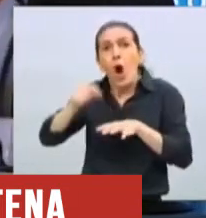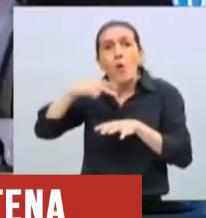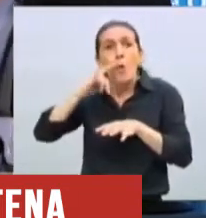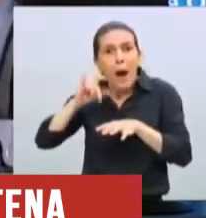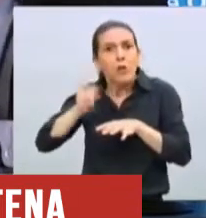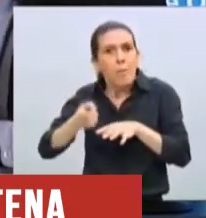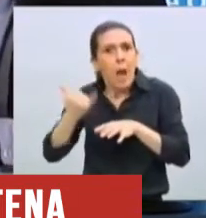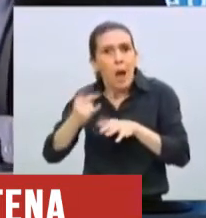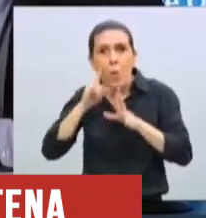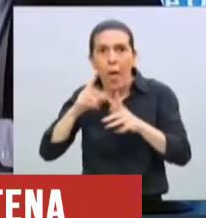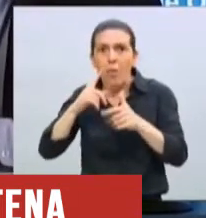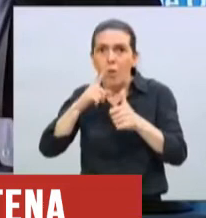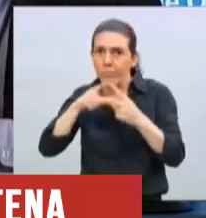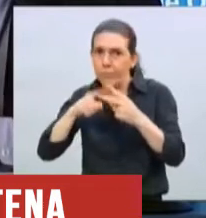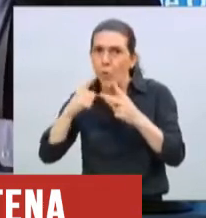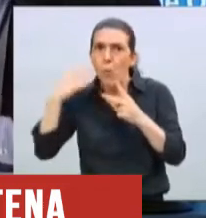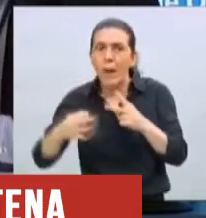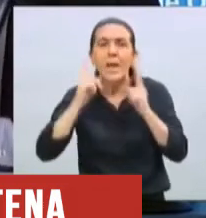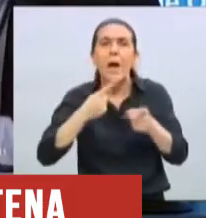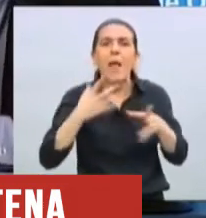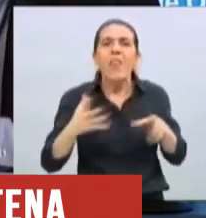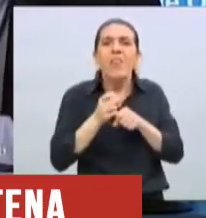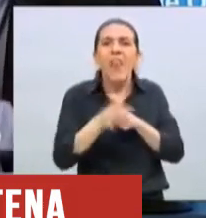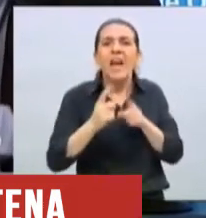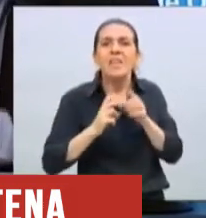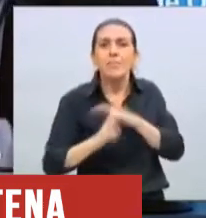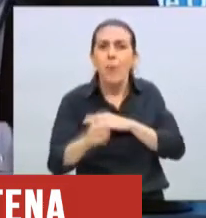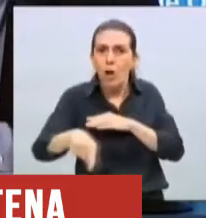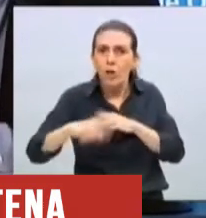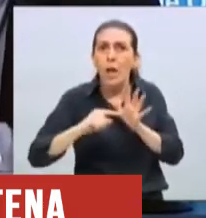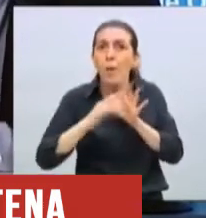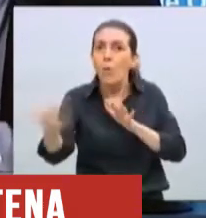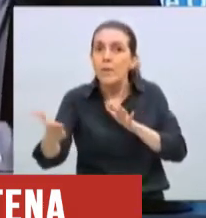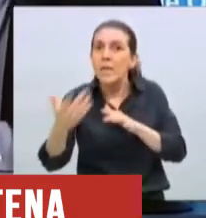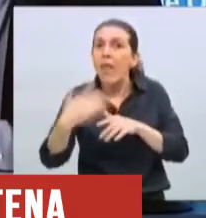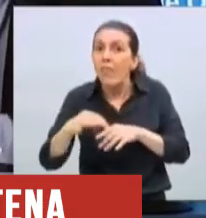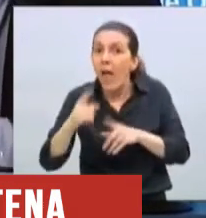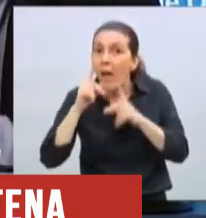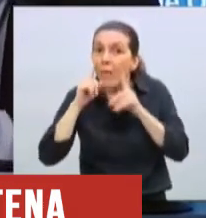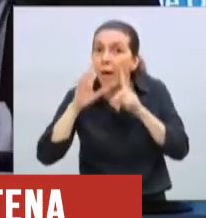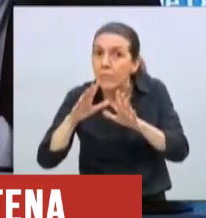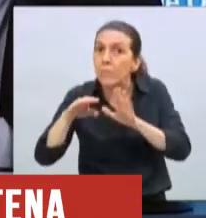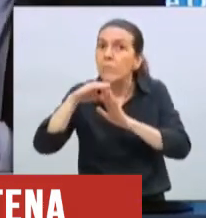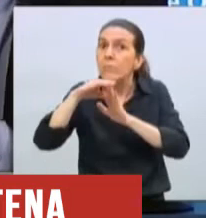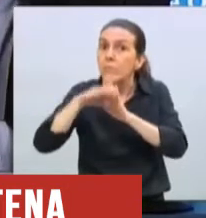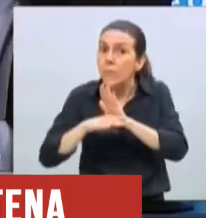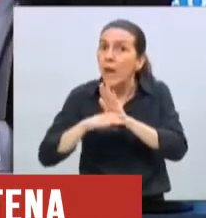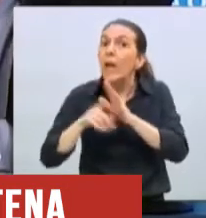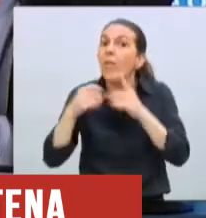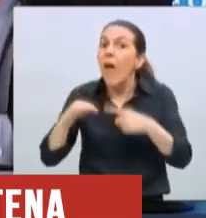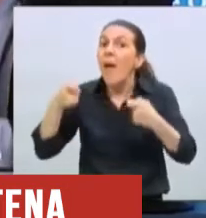el transporte para la industria tiene que ser provisto por la propia empresa. Transporte propio